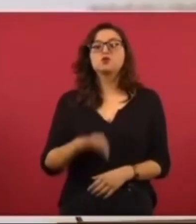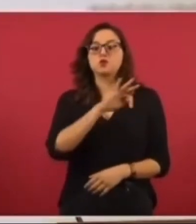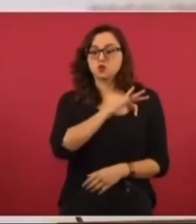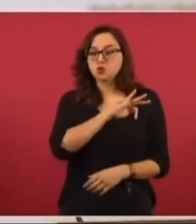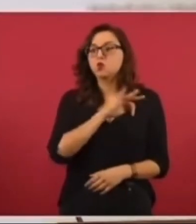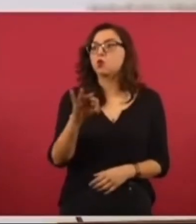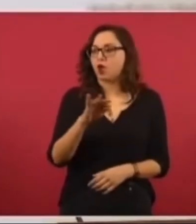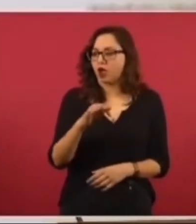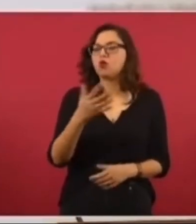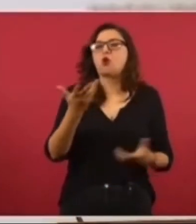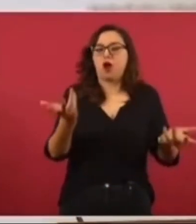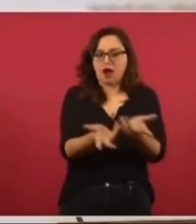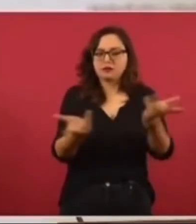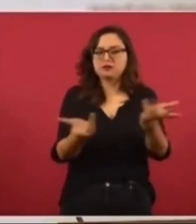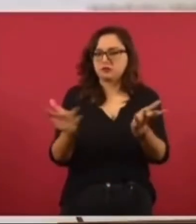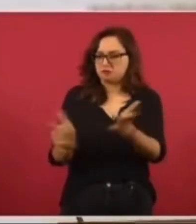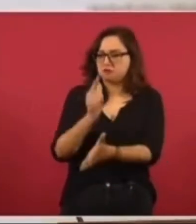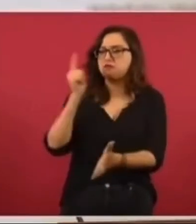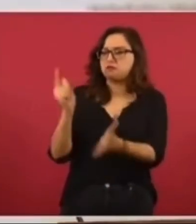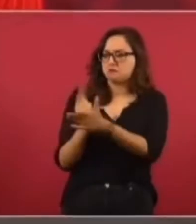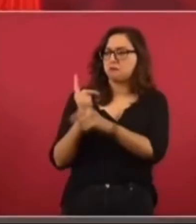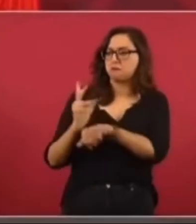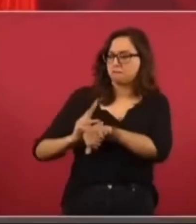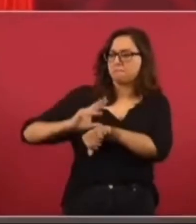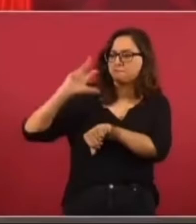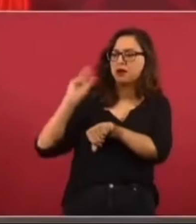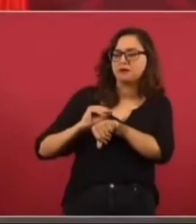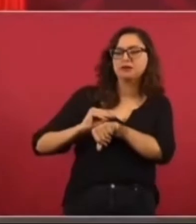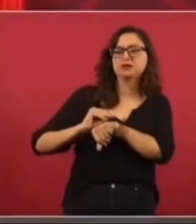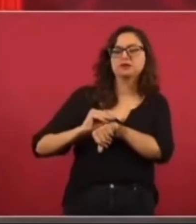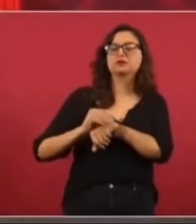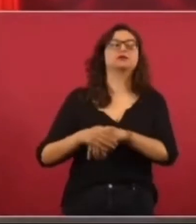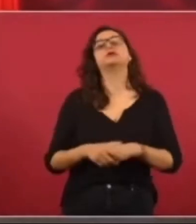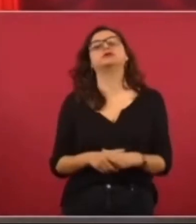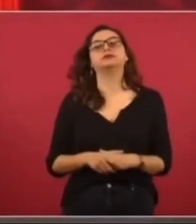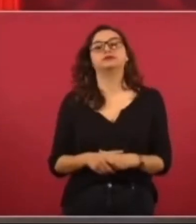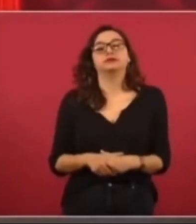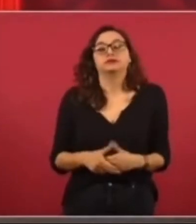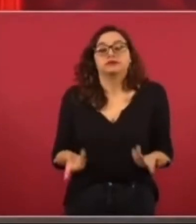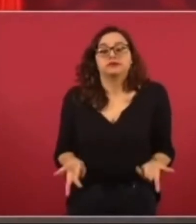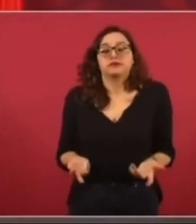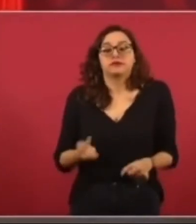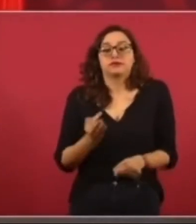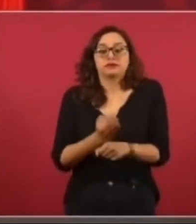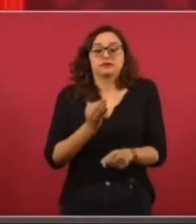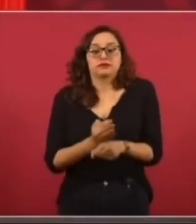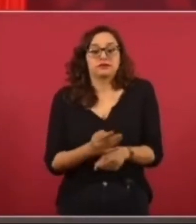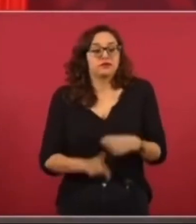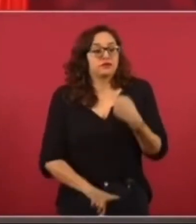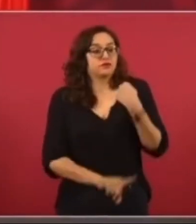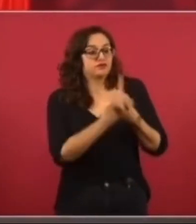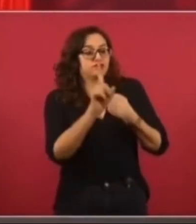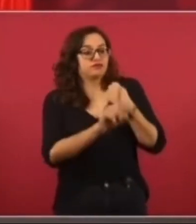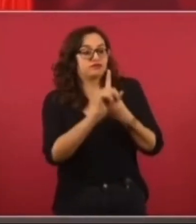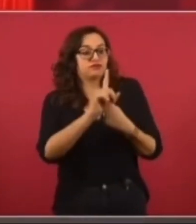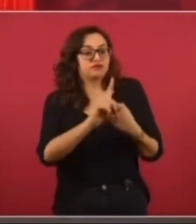porque tengo… Bueno, primero el problema que resolver, tengo que